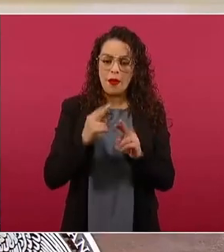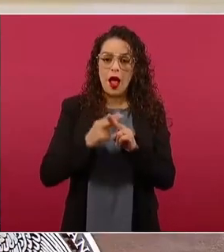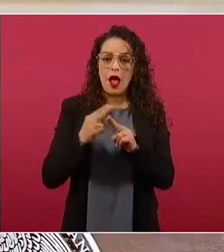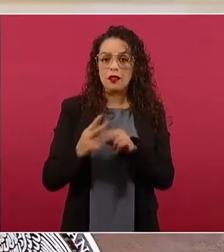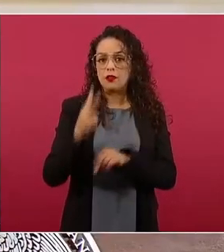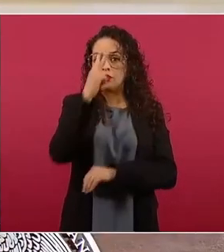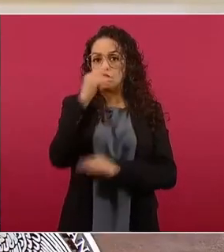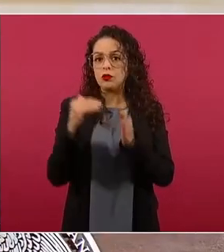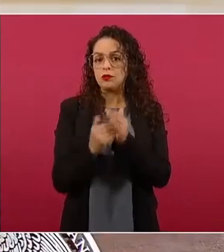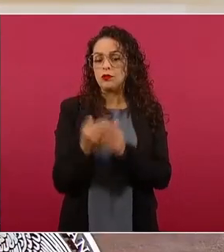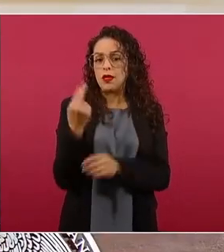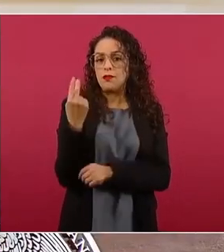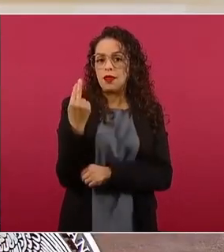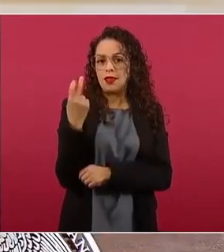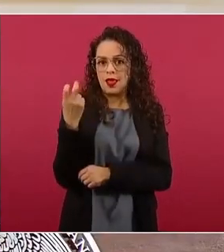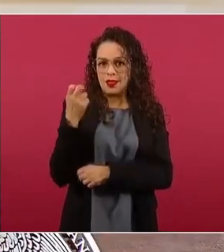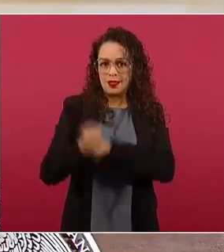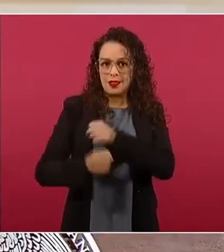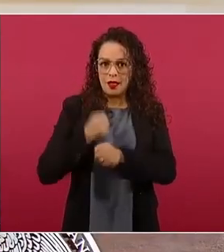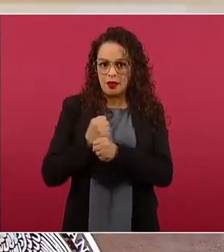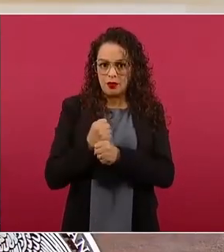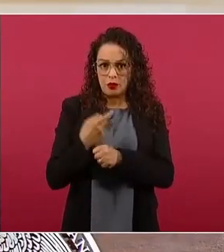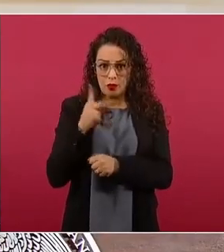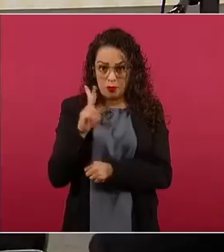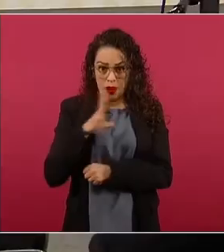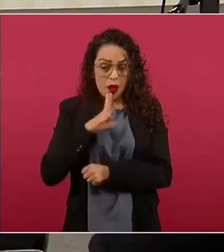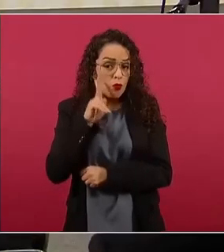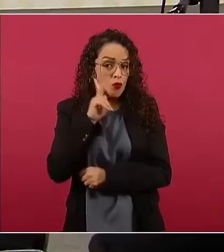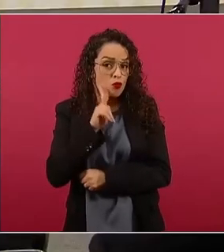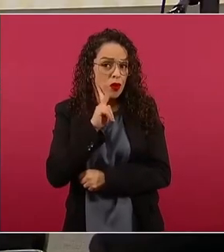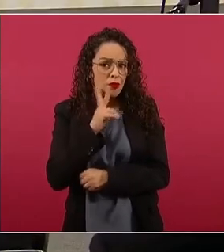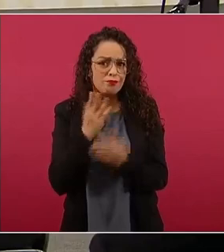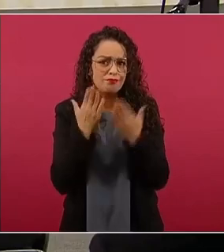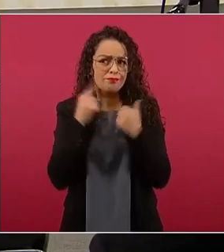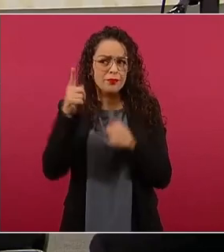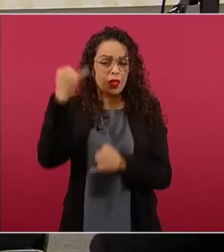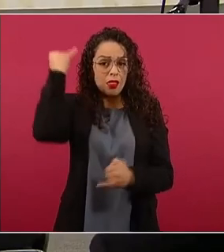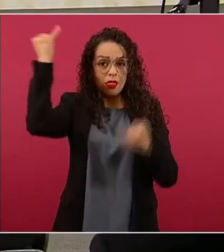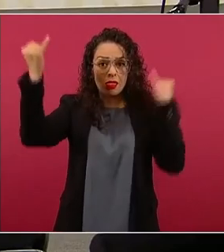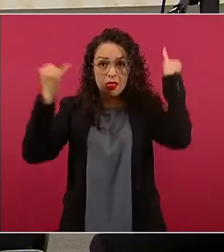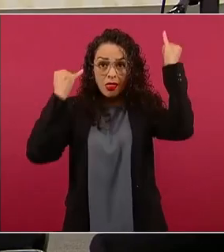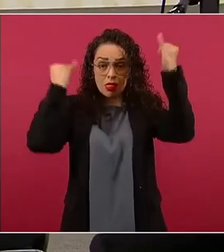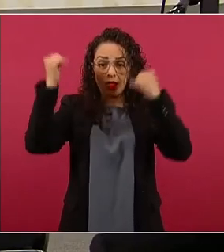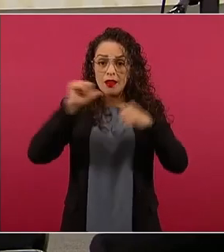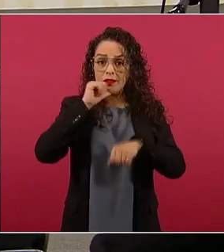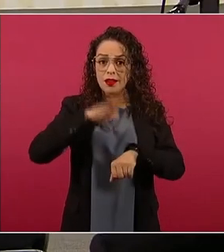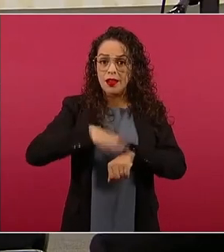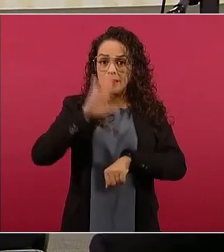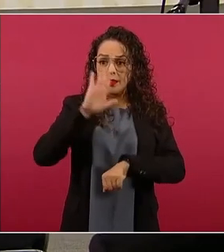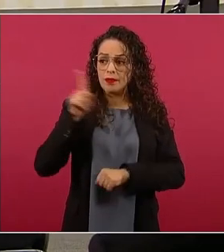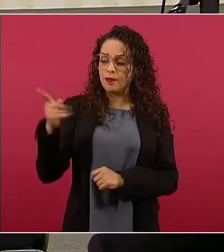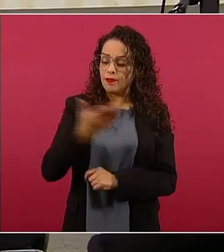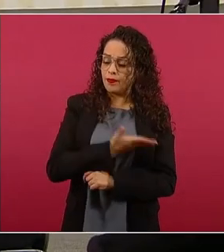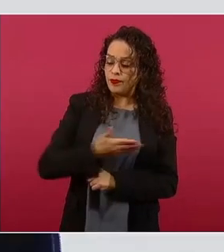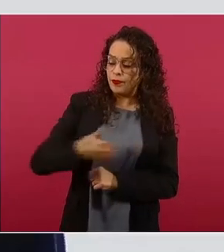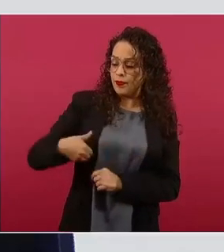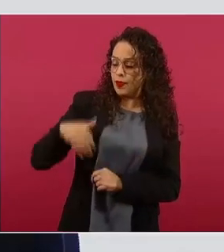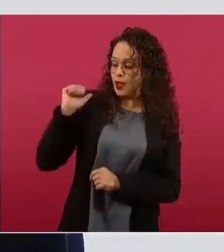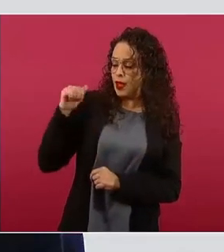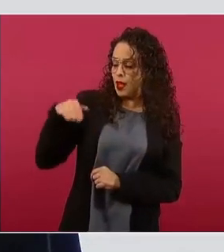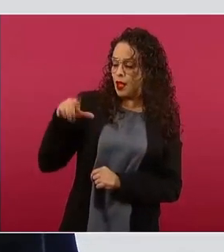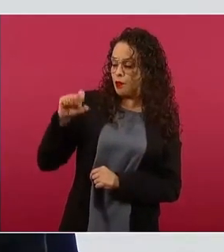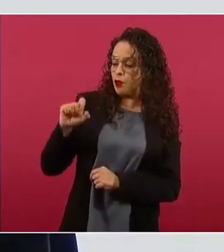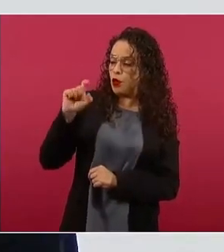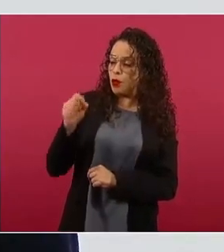Estas informaciones no tienen base alguna. Son suposiciones. El presidente Andrés Manuel López Obrador informó el